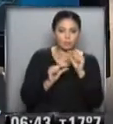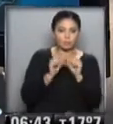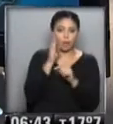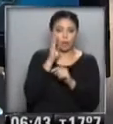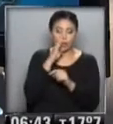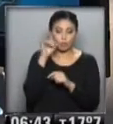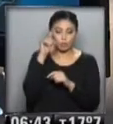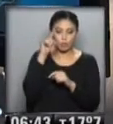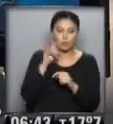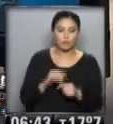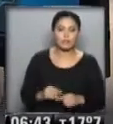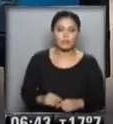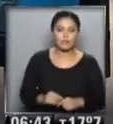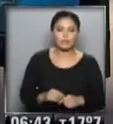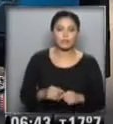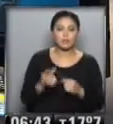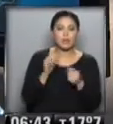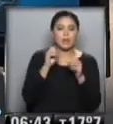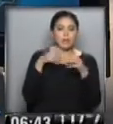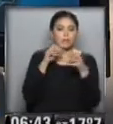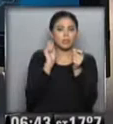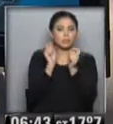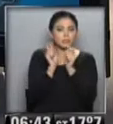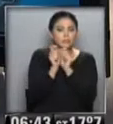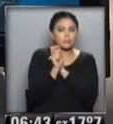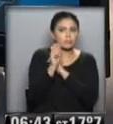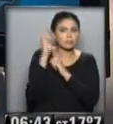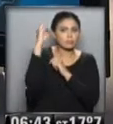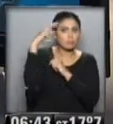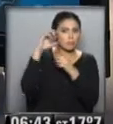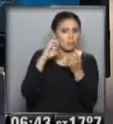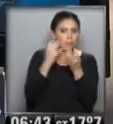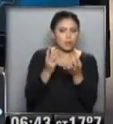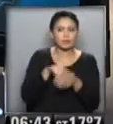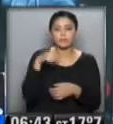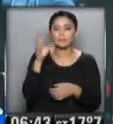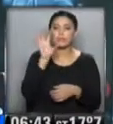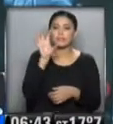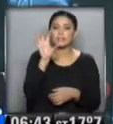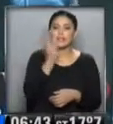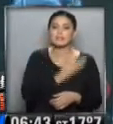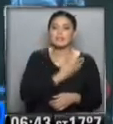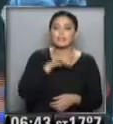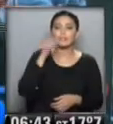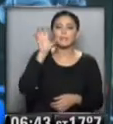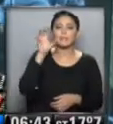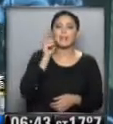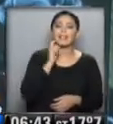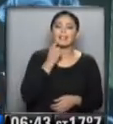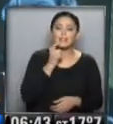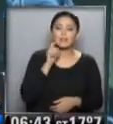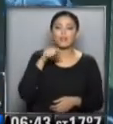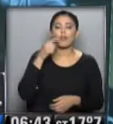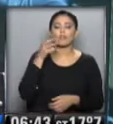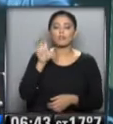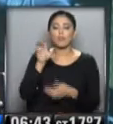de Córdoba... ...para la provincia, ya ha comenzado, es muy lento... ...pero va a mejorar, Santa Fe, Entre Ríos, Noro... ...este de Buenos Aires,